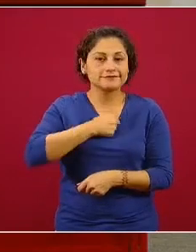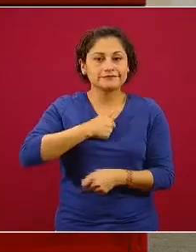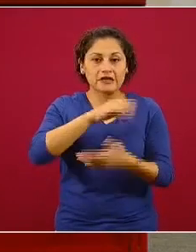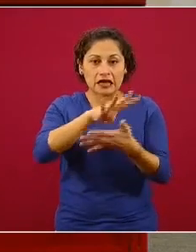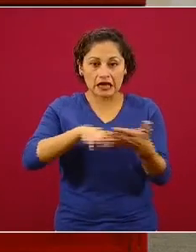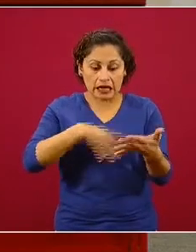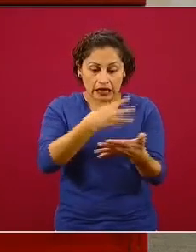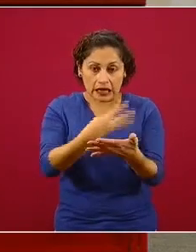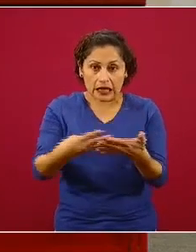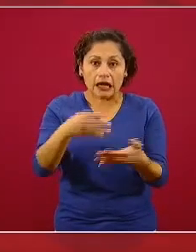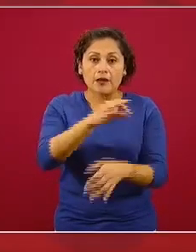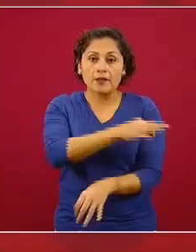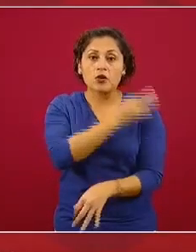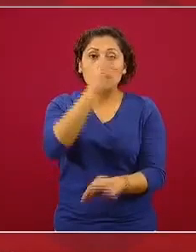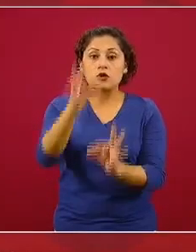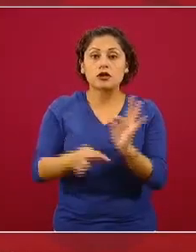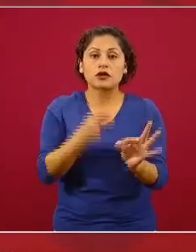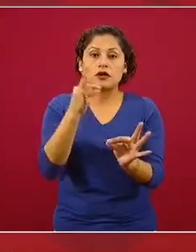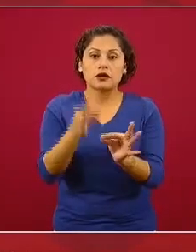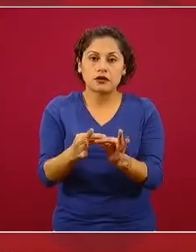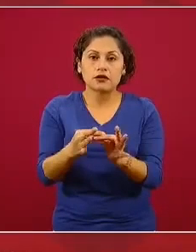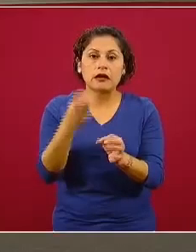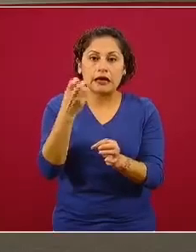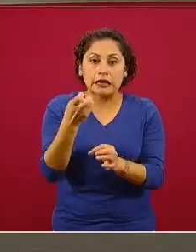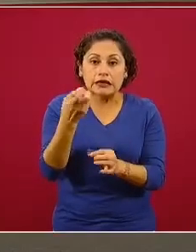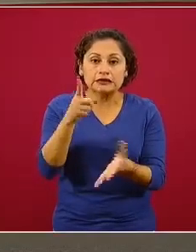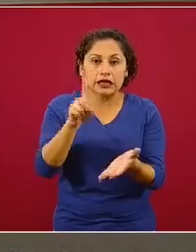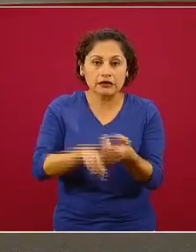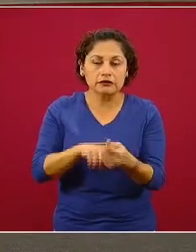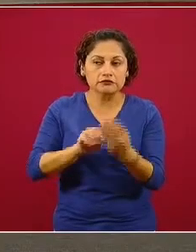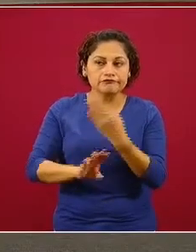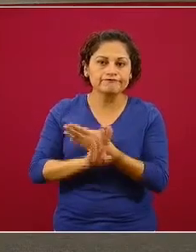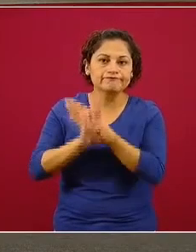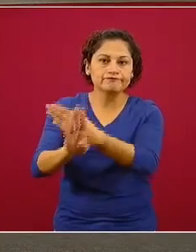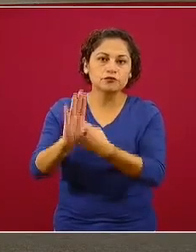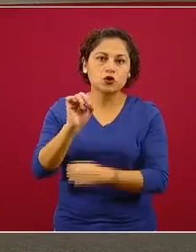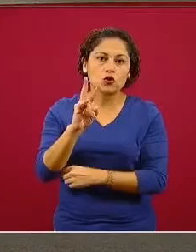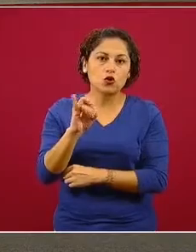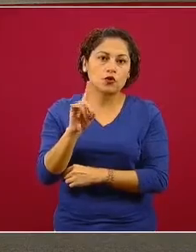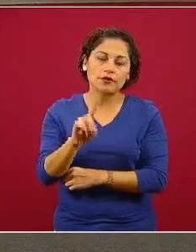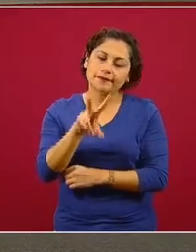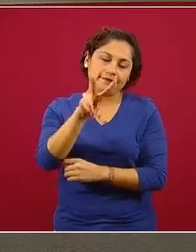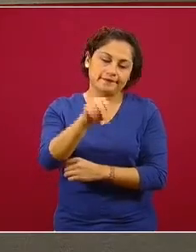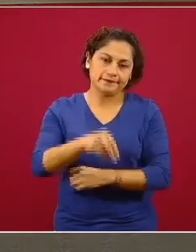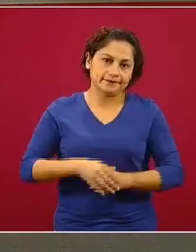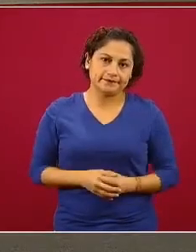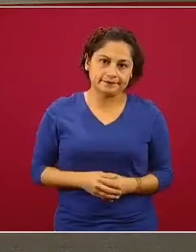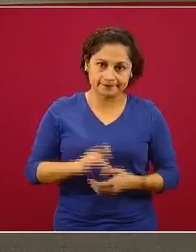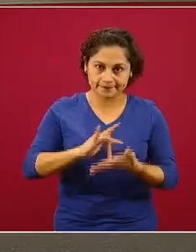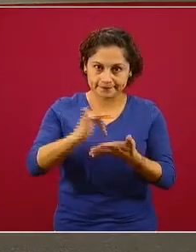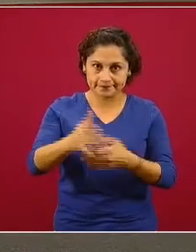protege de manera específica para COVID. Gracias, Sofía. Eva López Chávez.